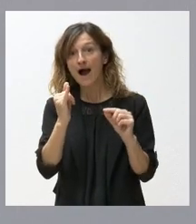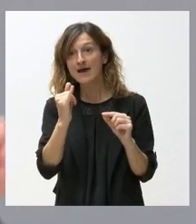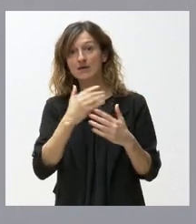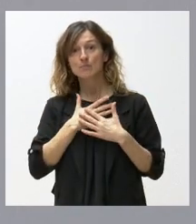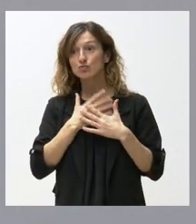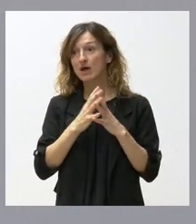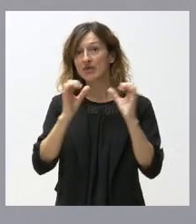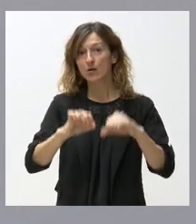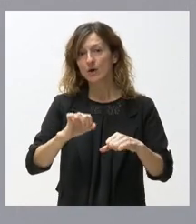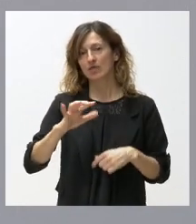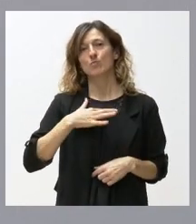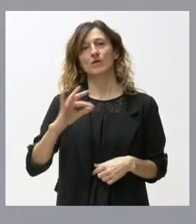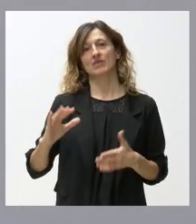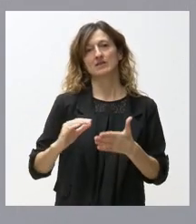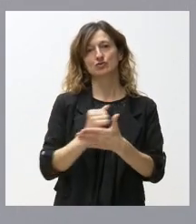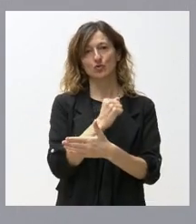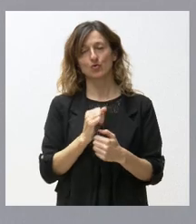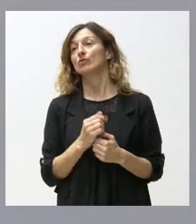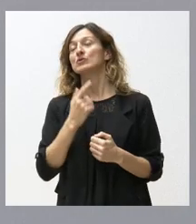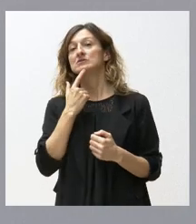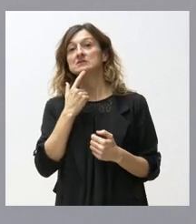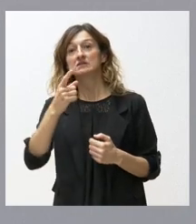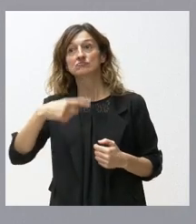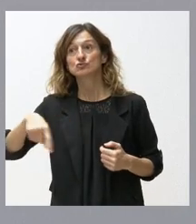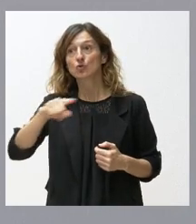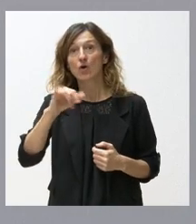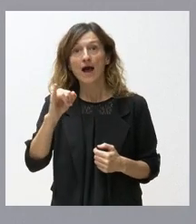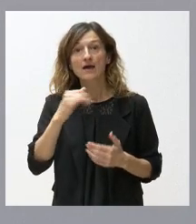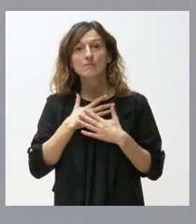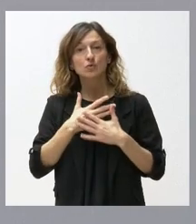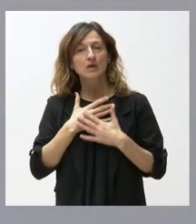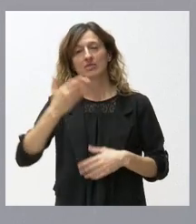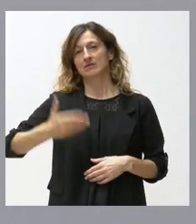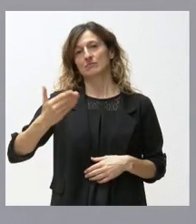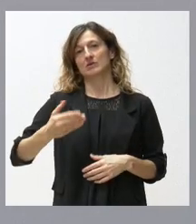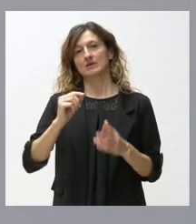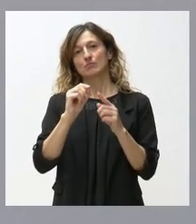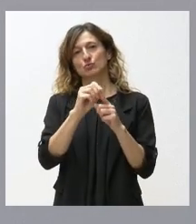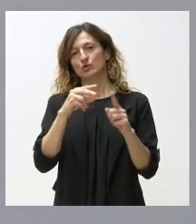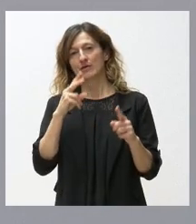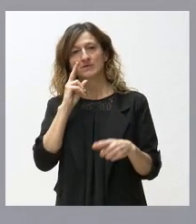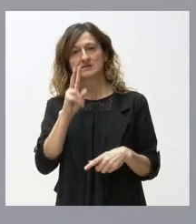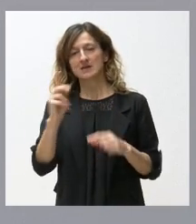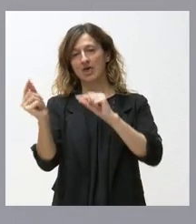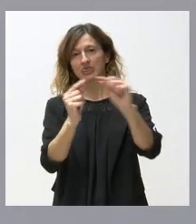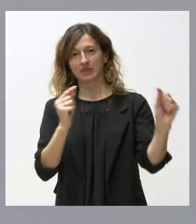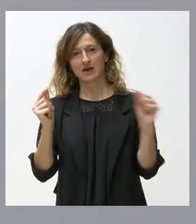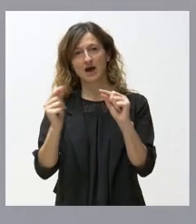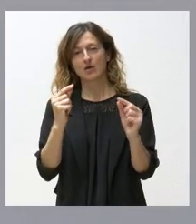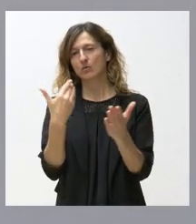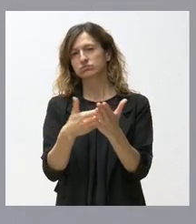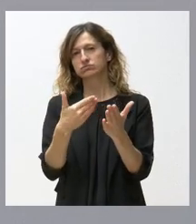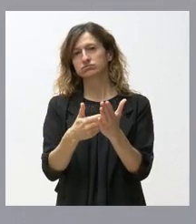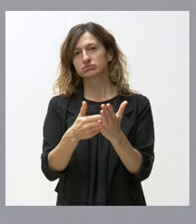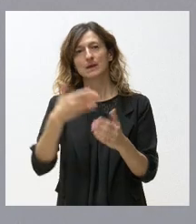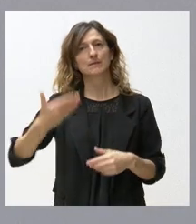acordar, cuando hay voluntad de aprobar algo, cuando hay esa voluntad, me parece a mí que es algo muy importante desde el punto de vista del diálogo. Esto refleja una cosa muy importante,